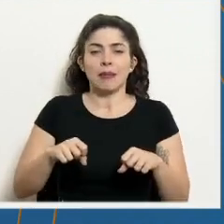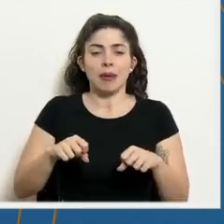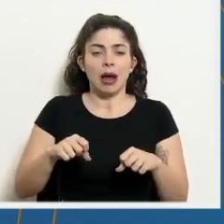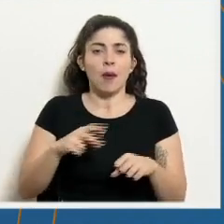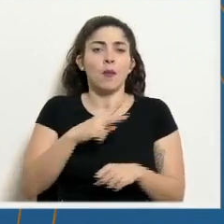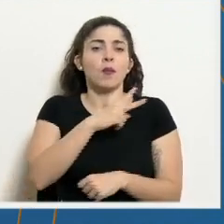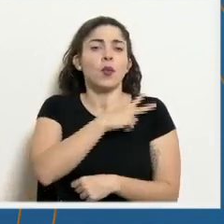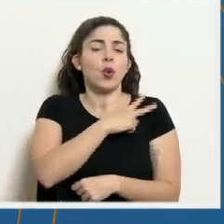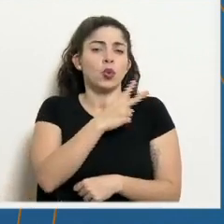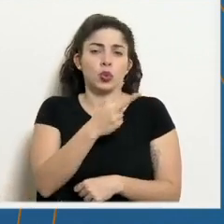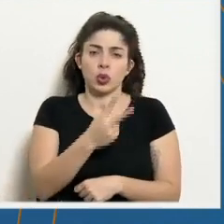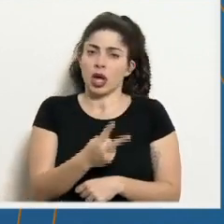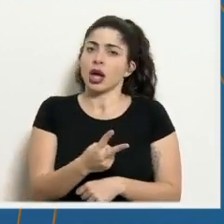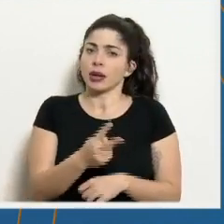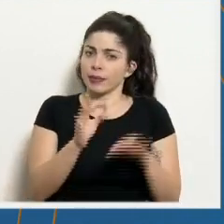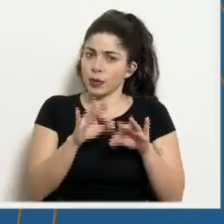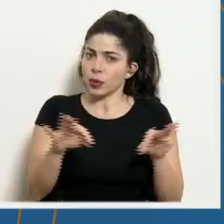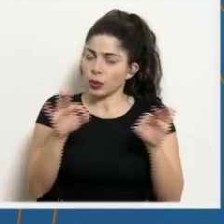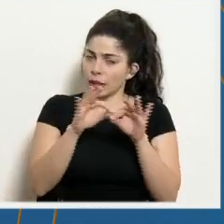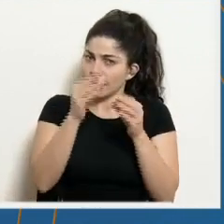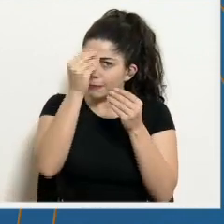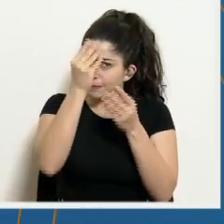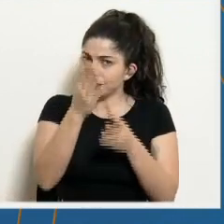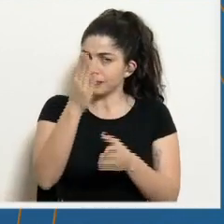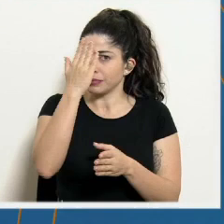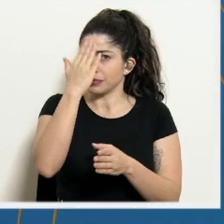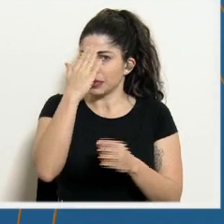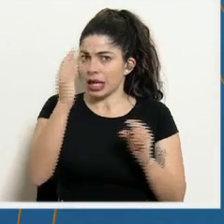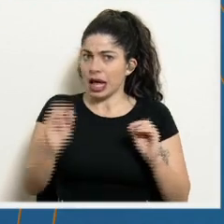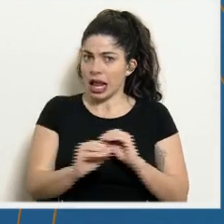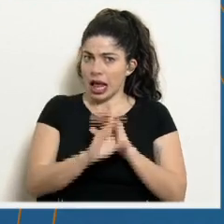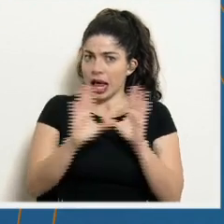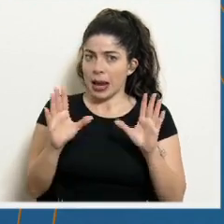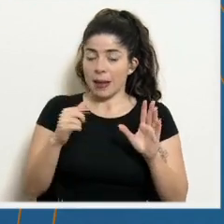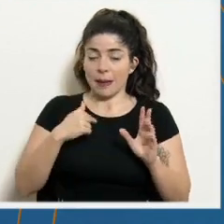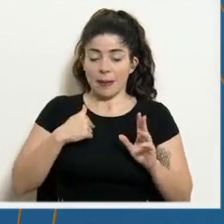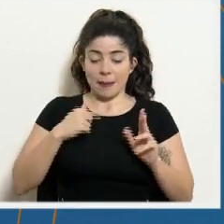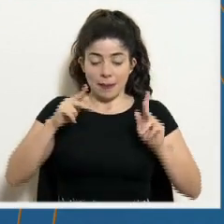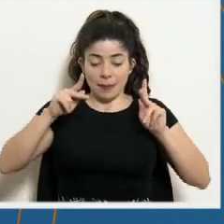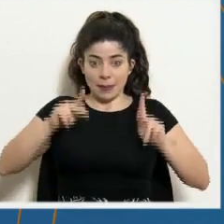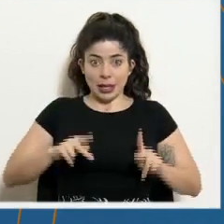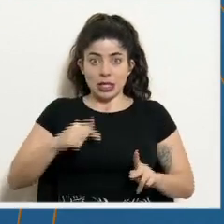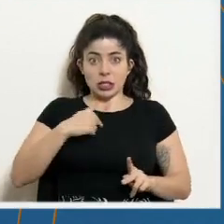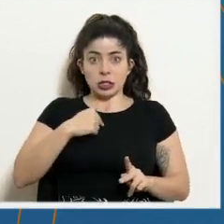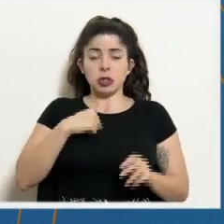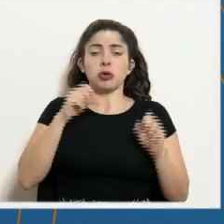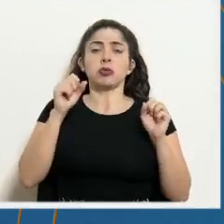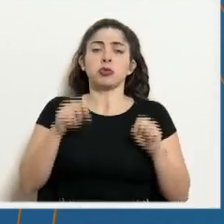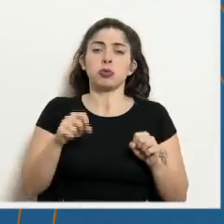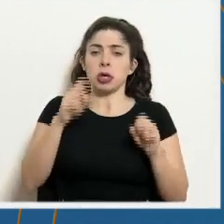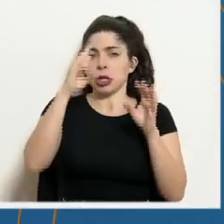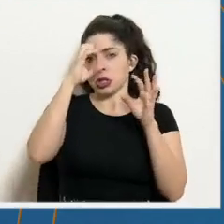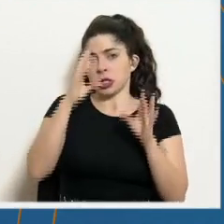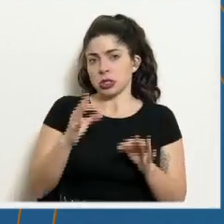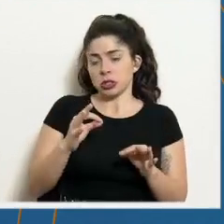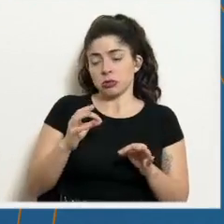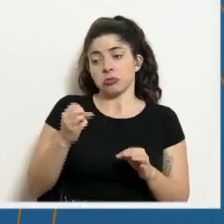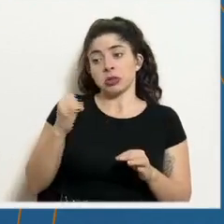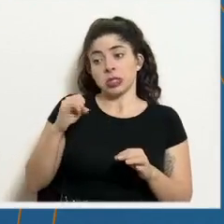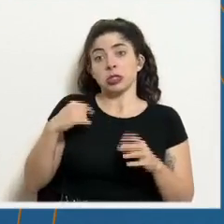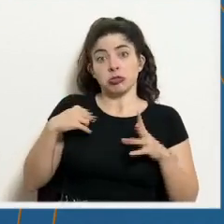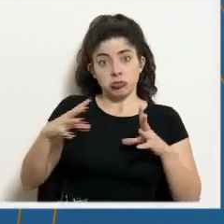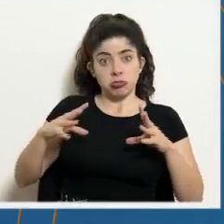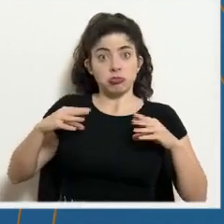voluntario. Esto es muy importante que quede claro. Las personas tienen la opción de decidir si quieren